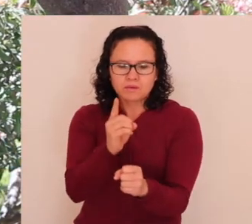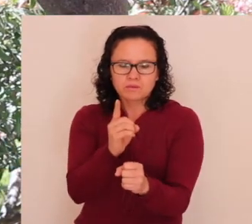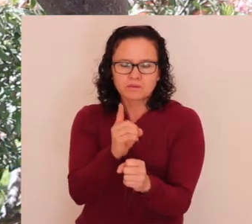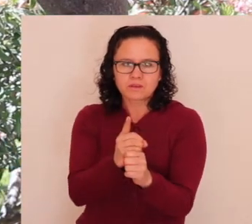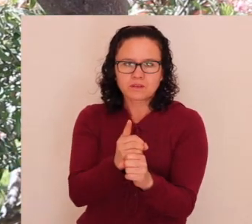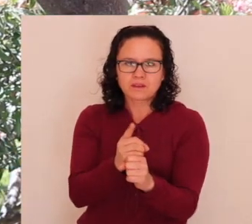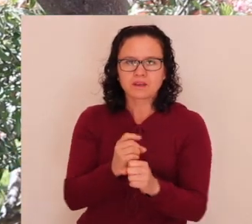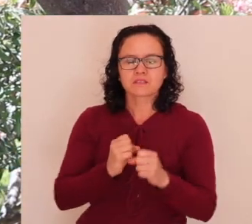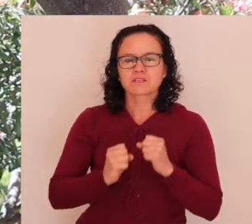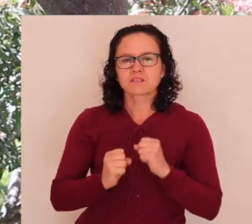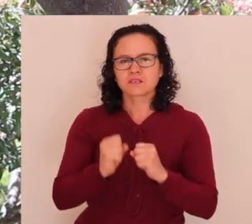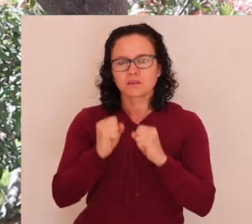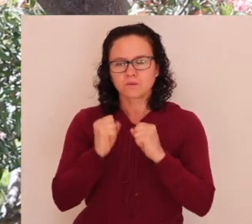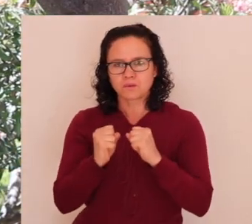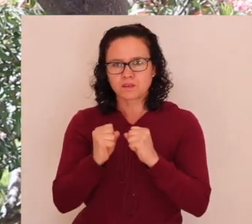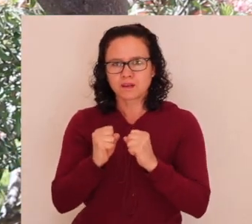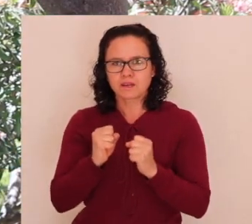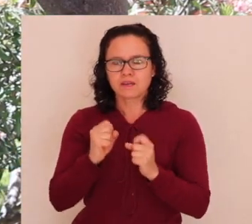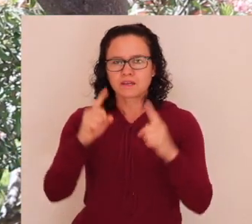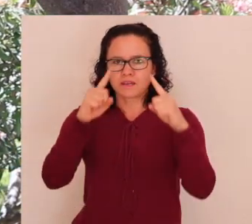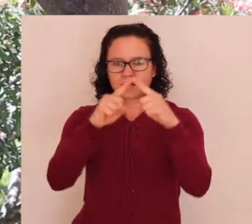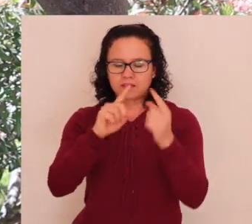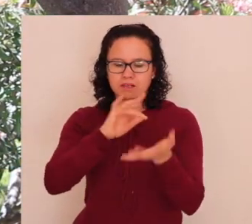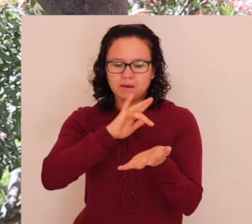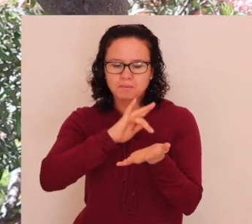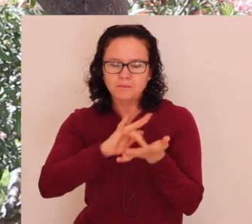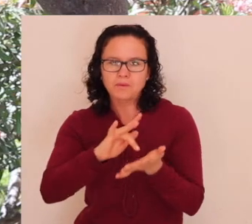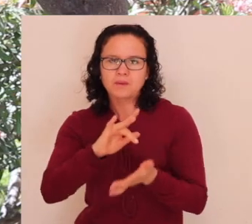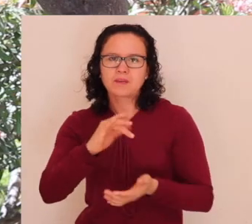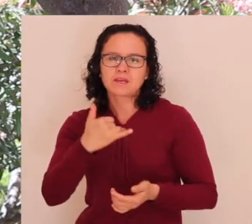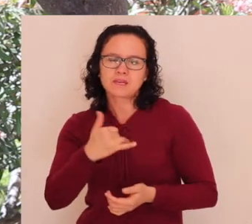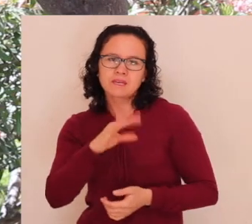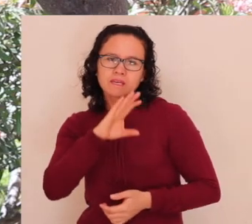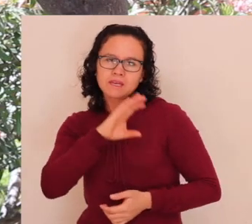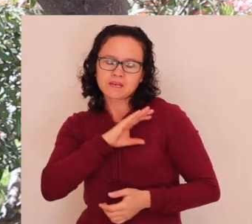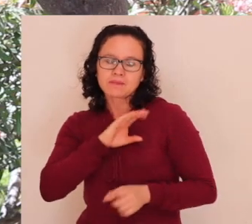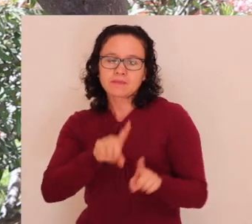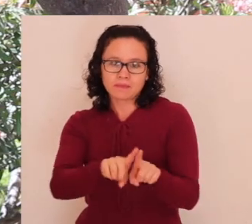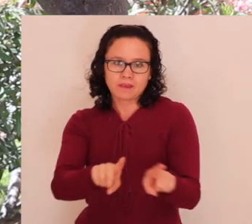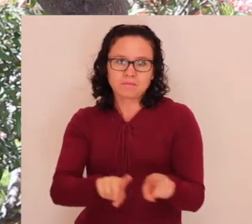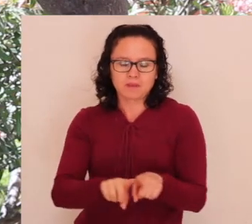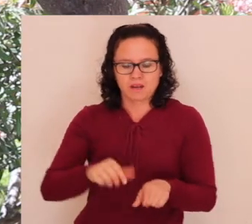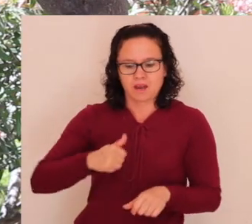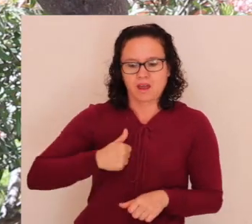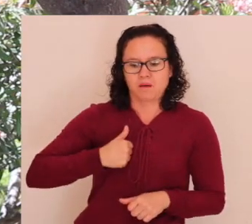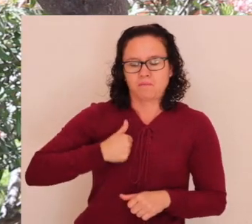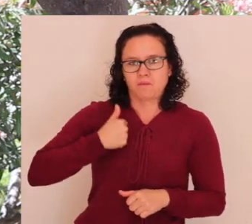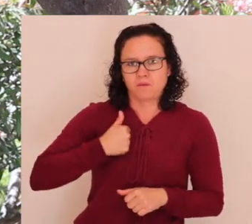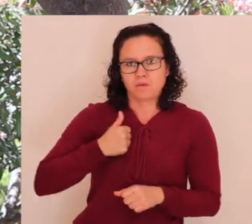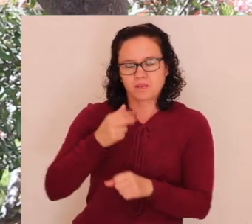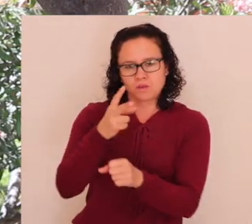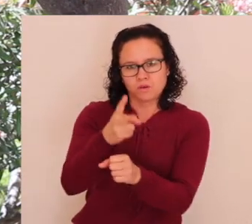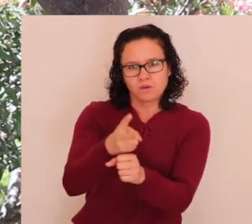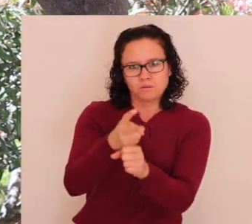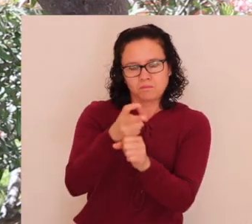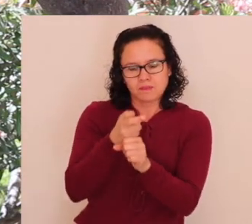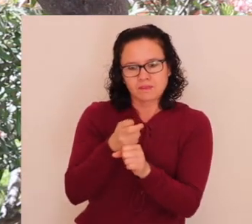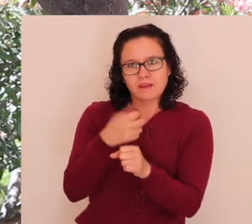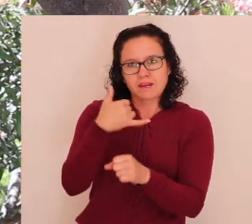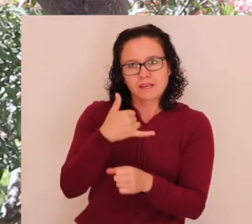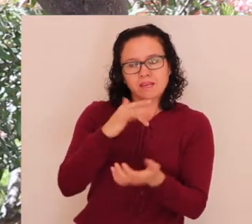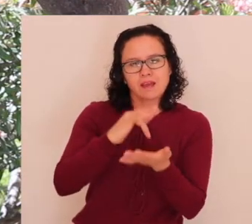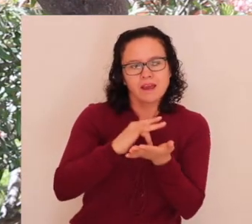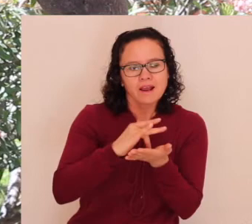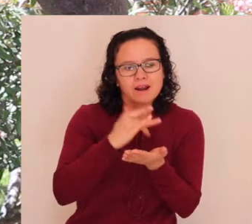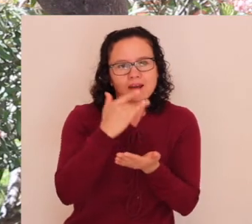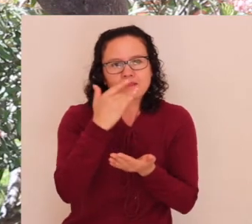de tener la certeza de que la iglesia les apoyamos y les queremos. Y aprovecho así mismo para invitarlos entonces y